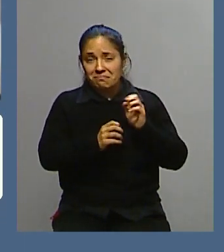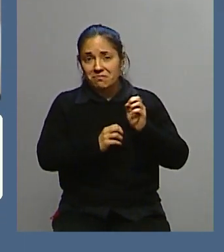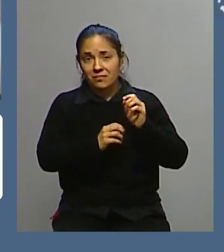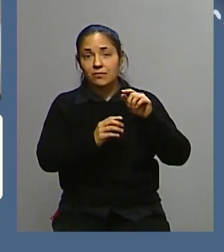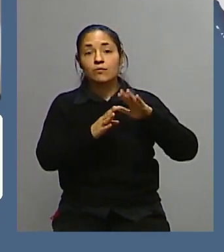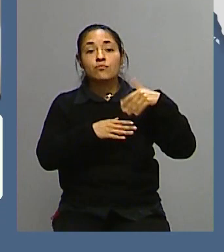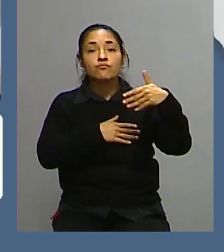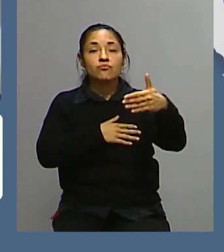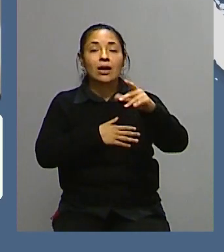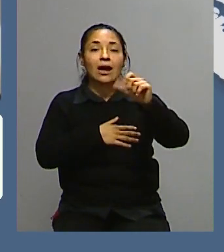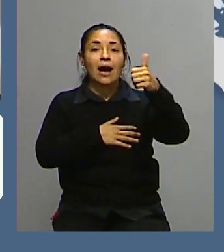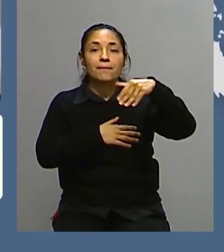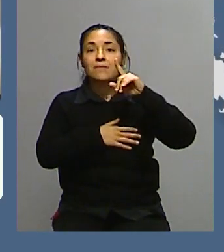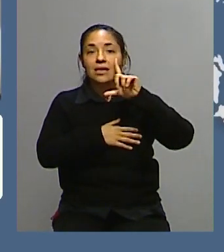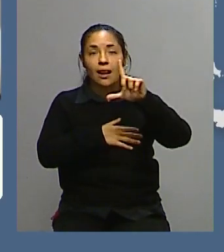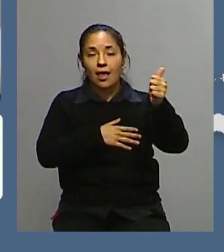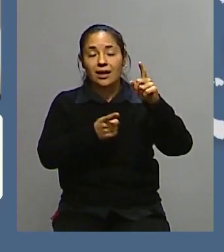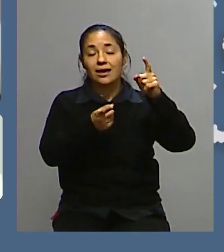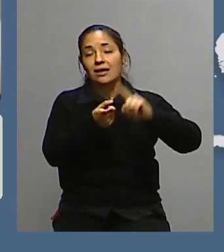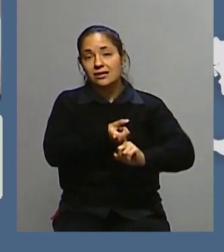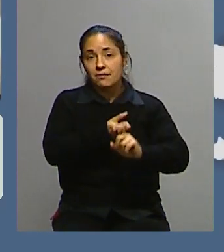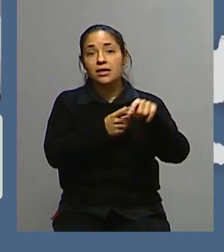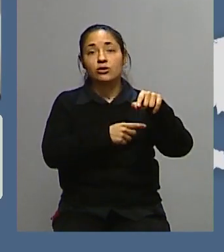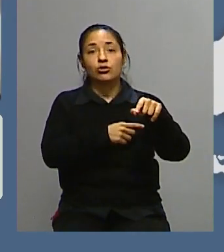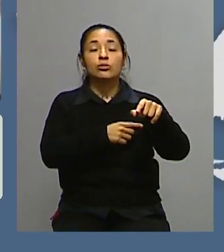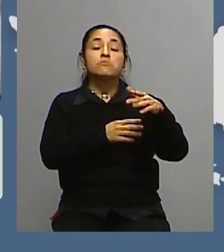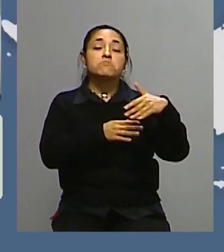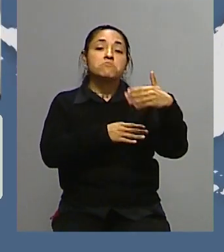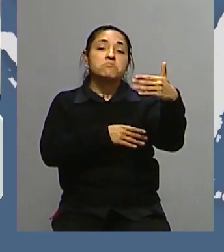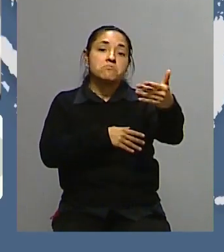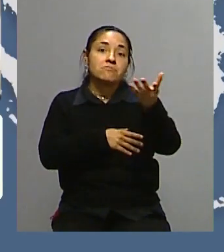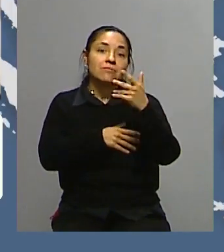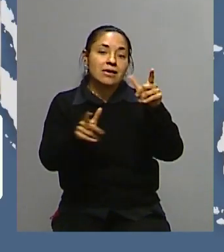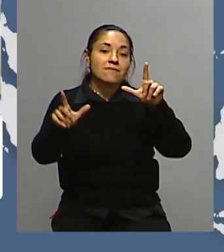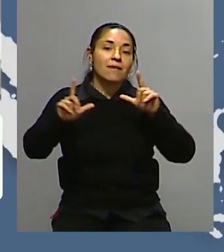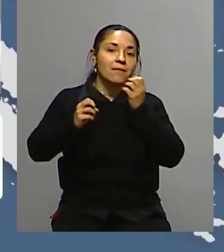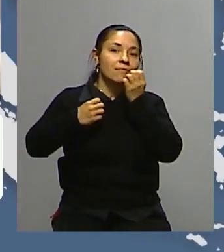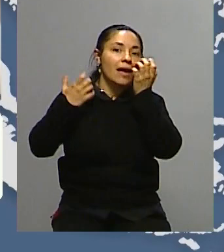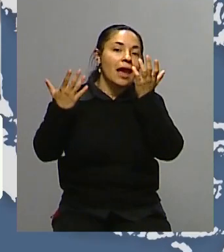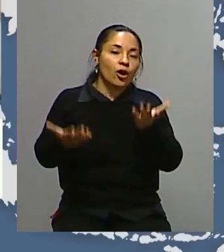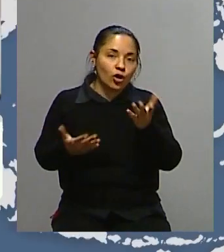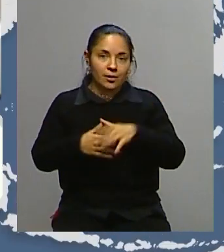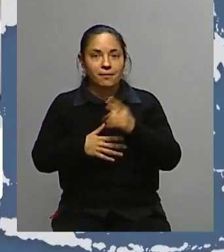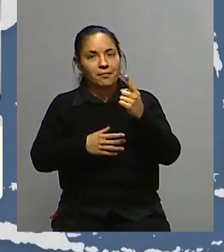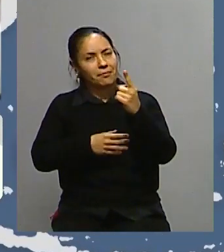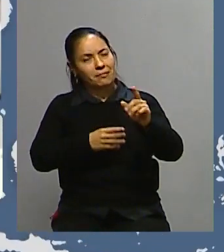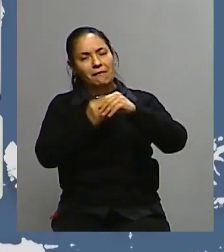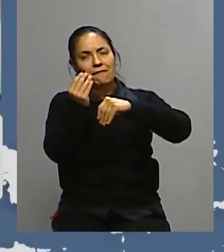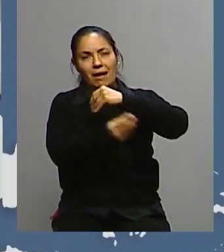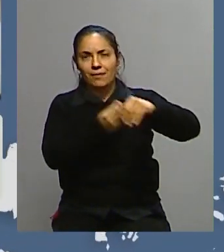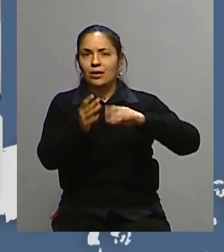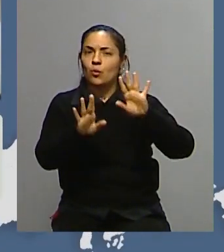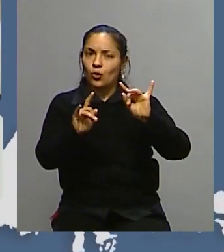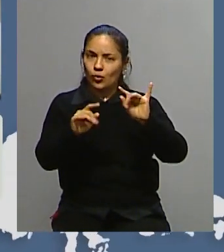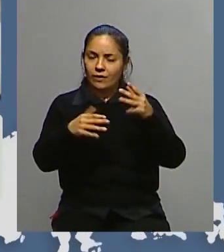De ahí en adelante, realmente mejoró muchísimo su imagen. Pero es una familia complicada. Tal cual. No sé si decir,